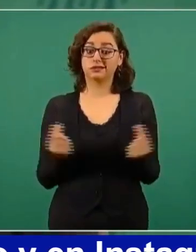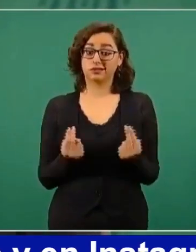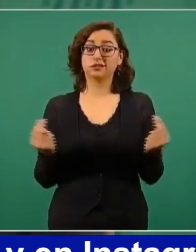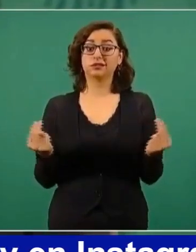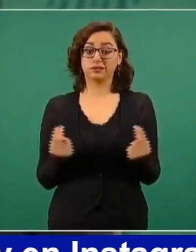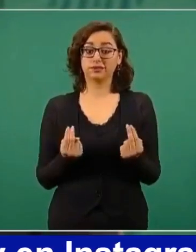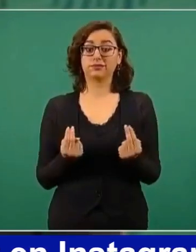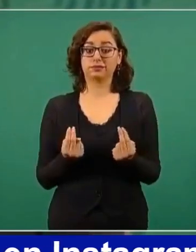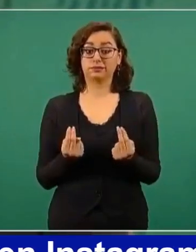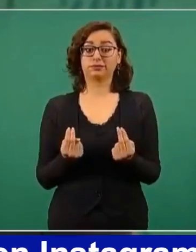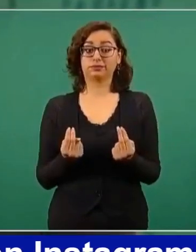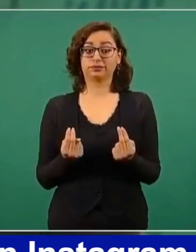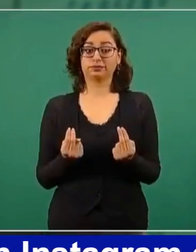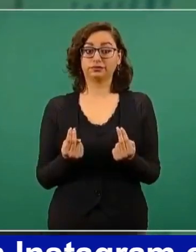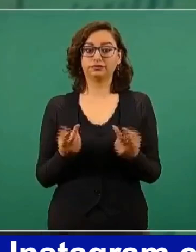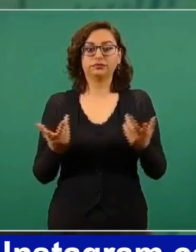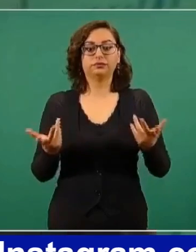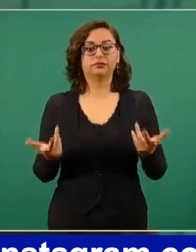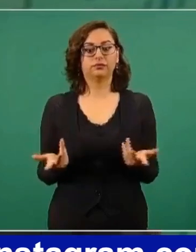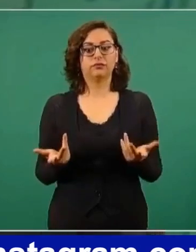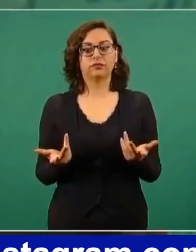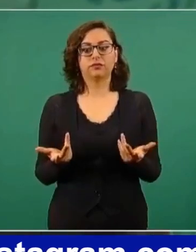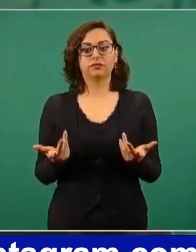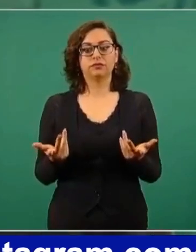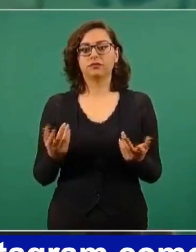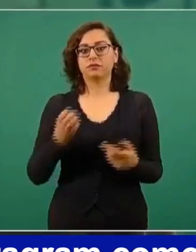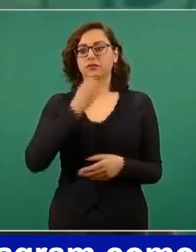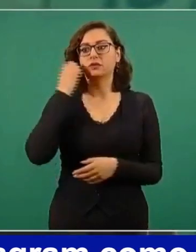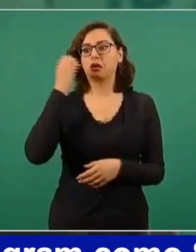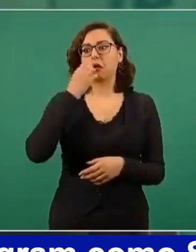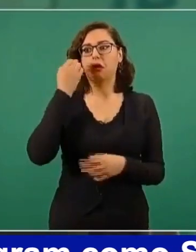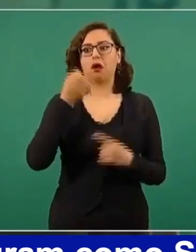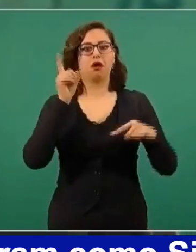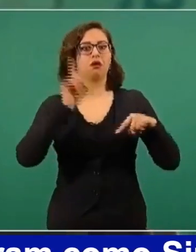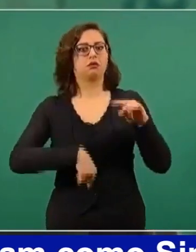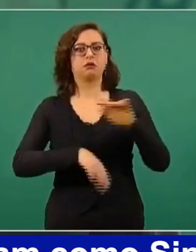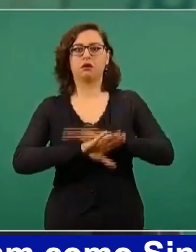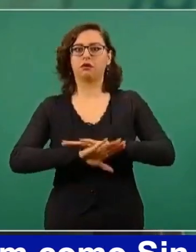no hay nada que sustituya a la escuela.